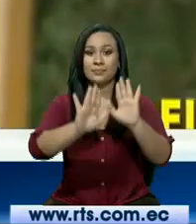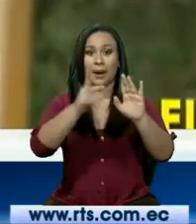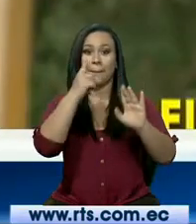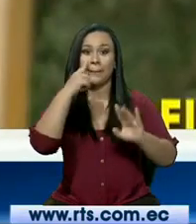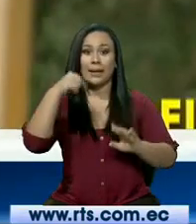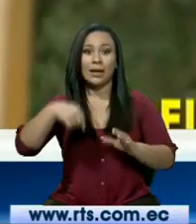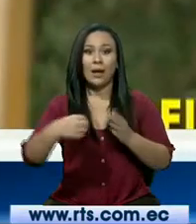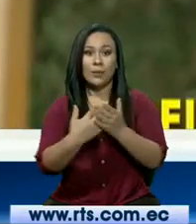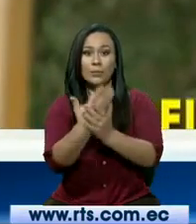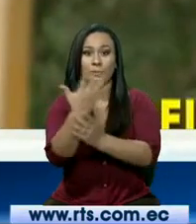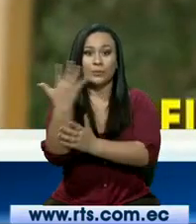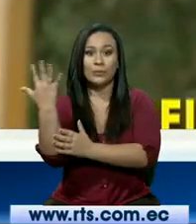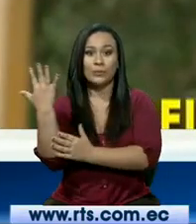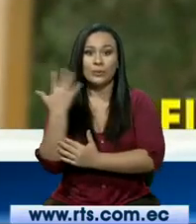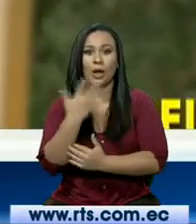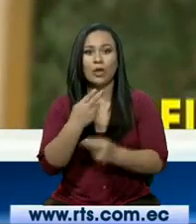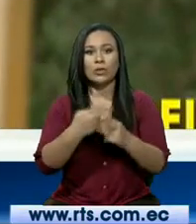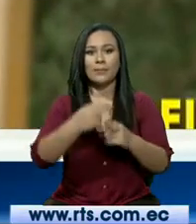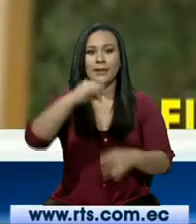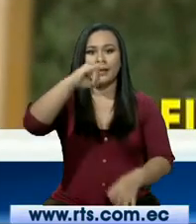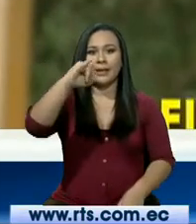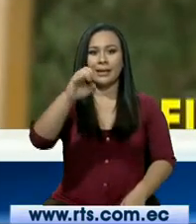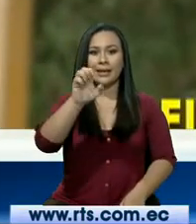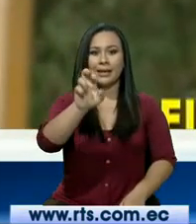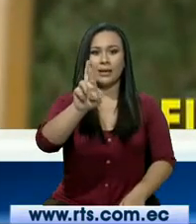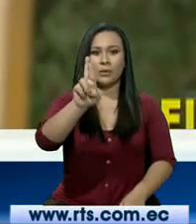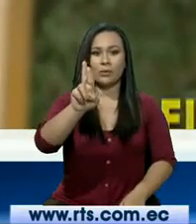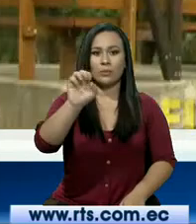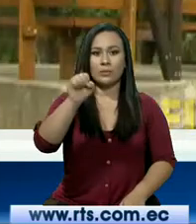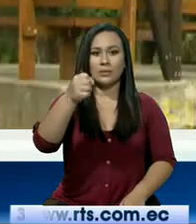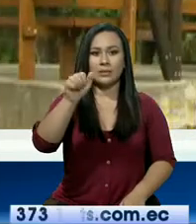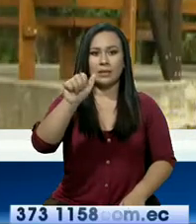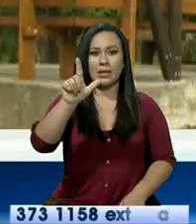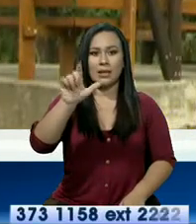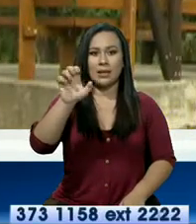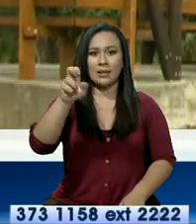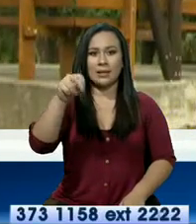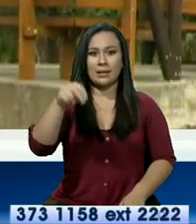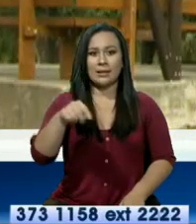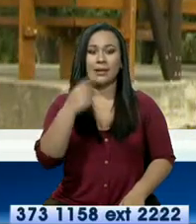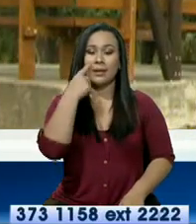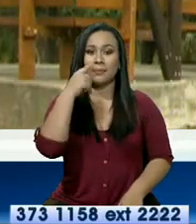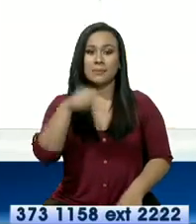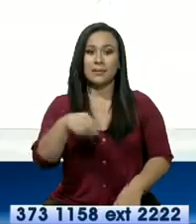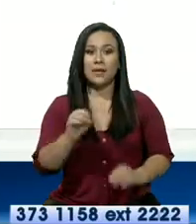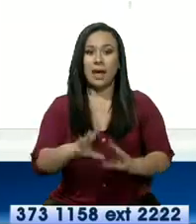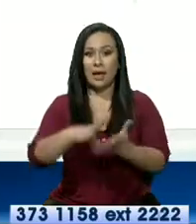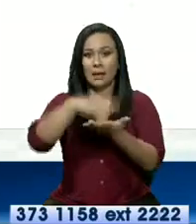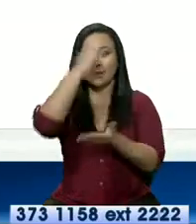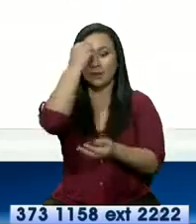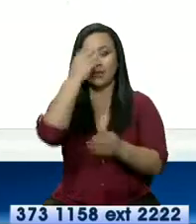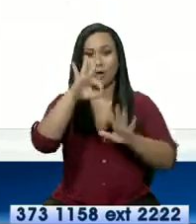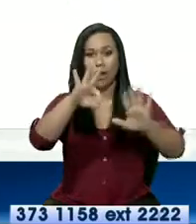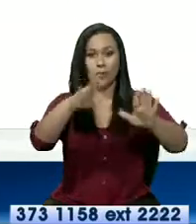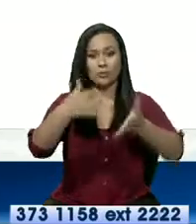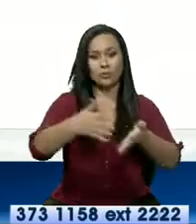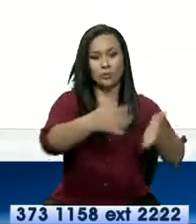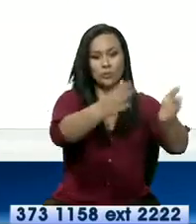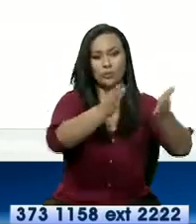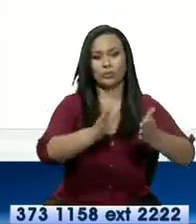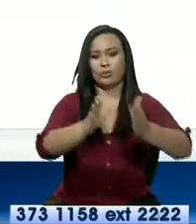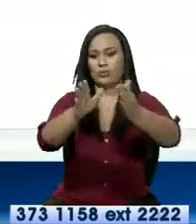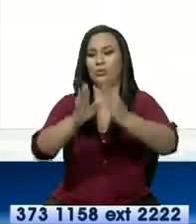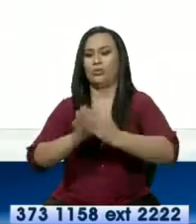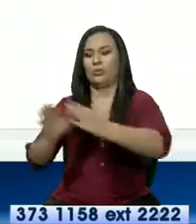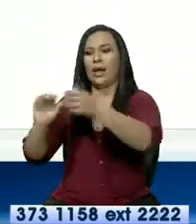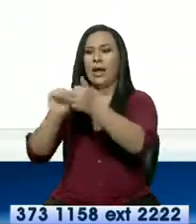Jerusalén es un laboratorio de enseñanza-aprendizaje. Jerusalén tiene ocho senderos. Cada sendero